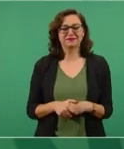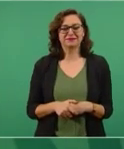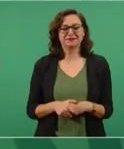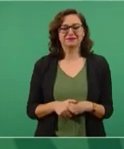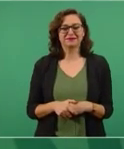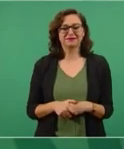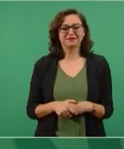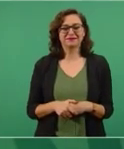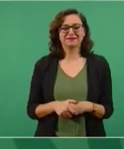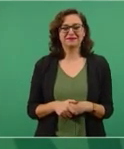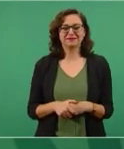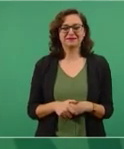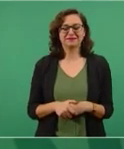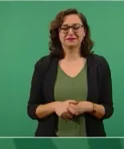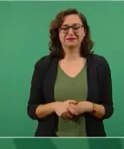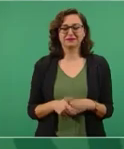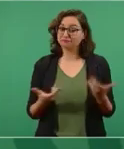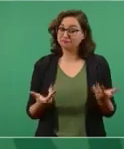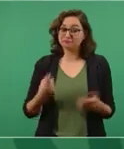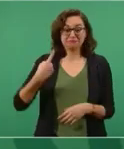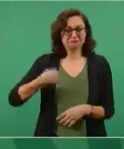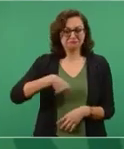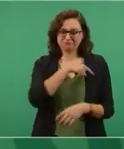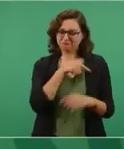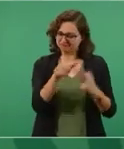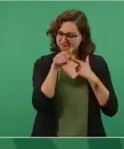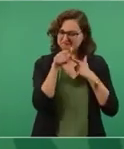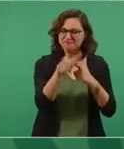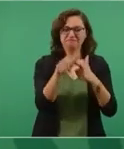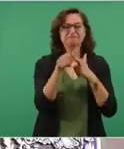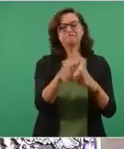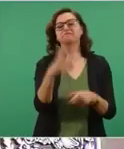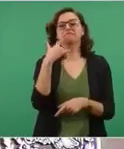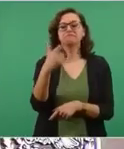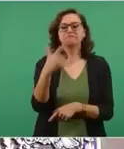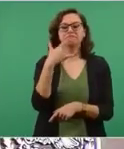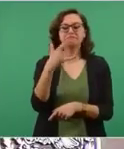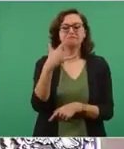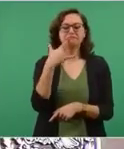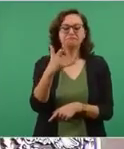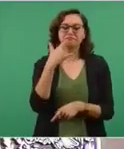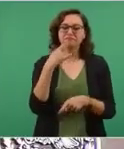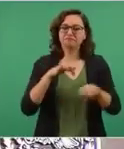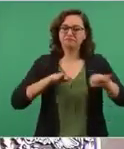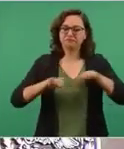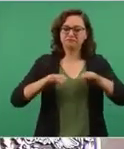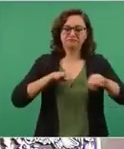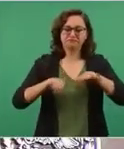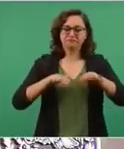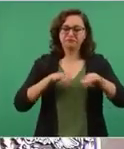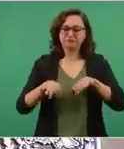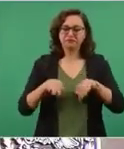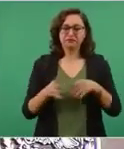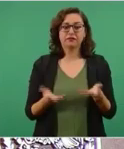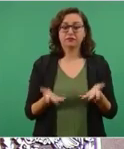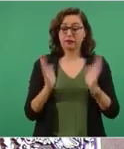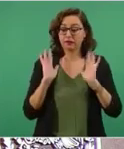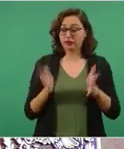vamos a seguir transformando el país. Ya sentamos las bases,